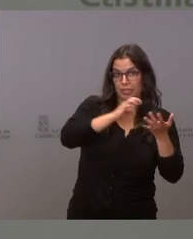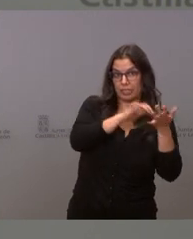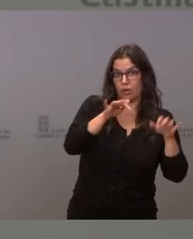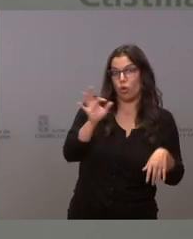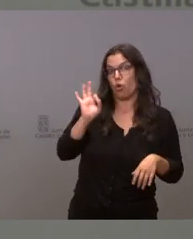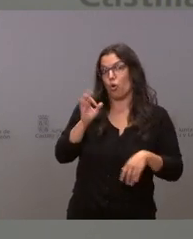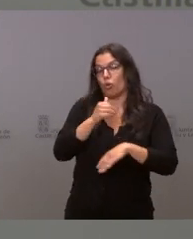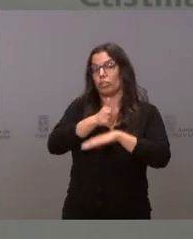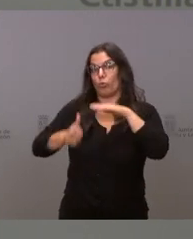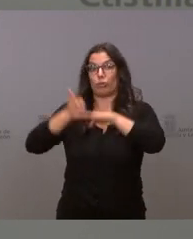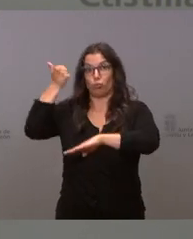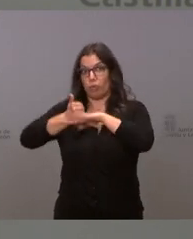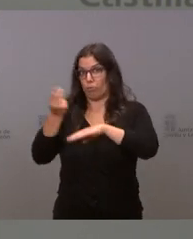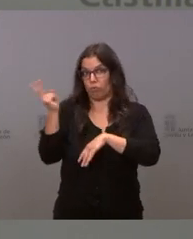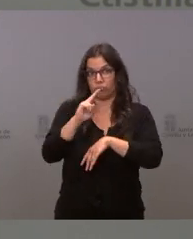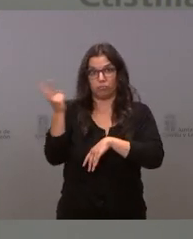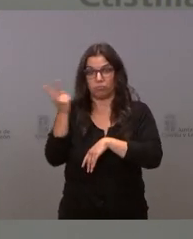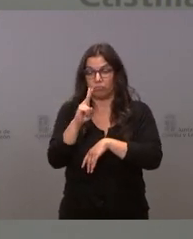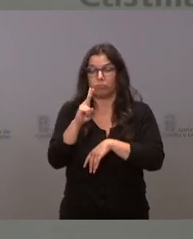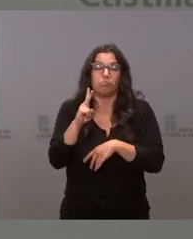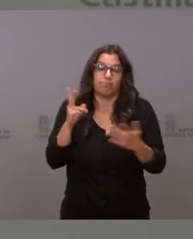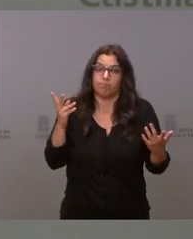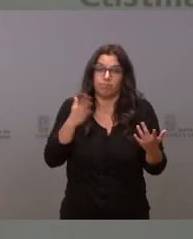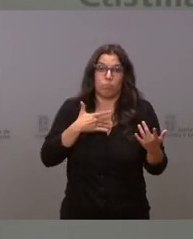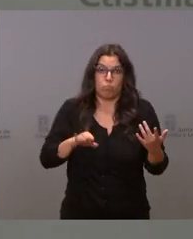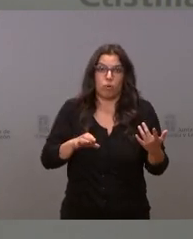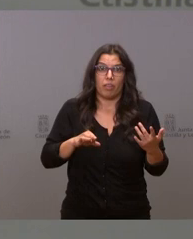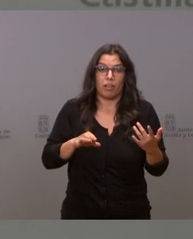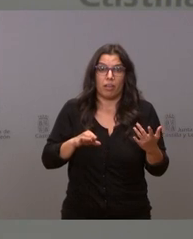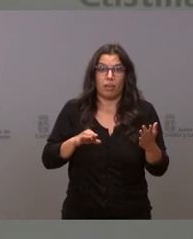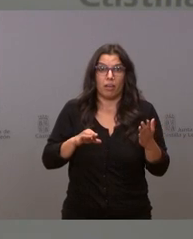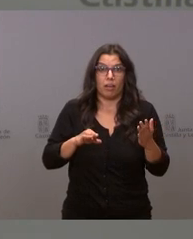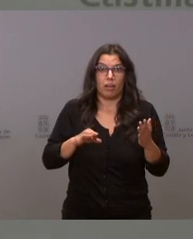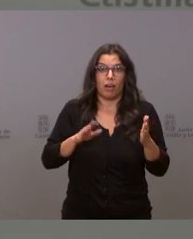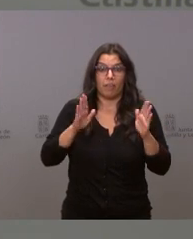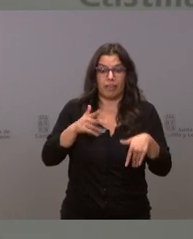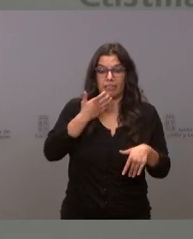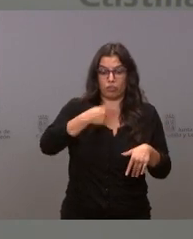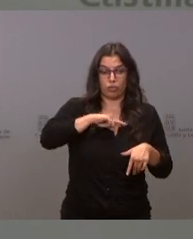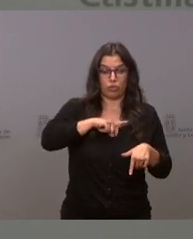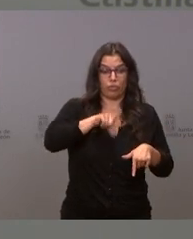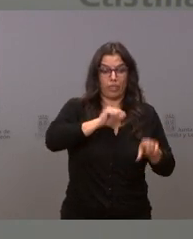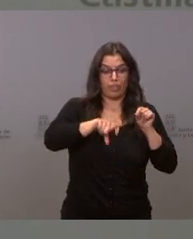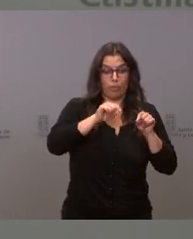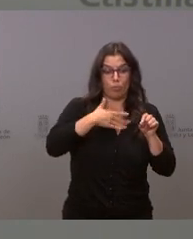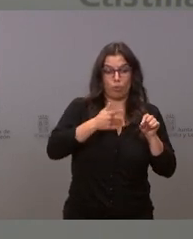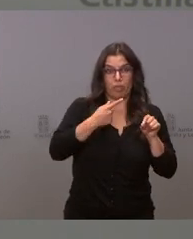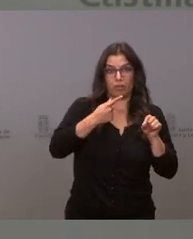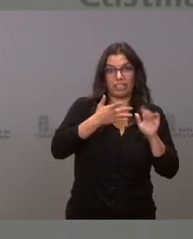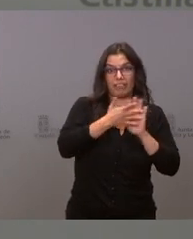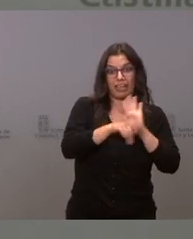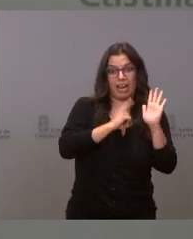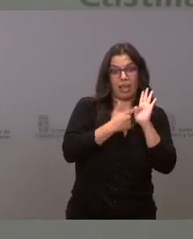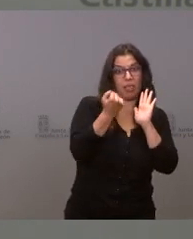es posible que se pudiera incurrir también en el hecho de tomar decisiones ilegales a